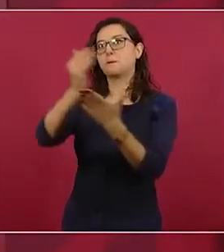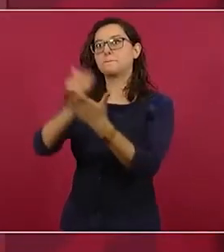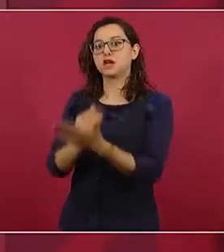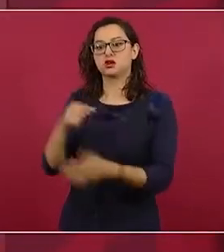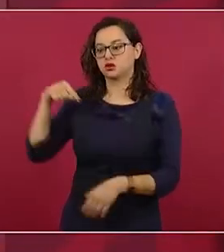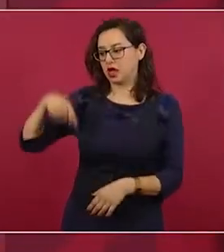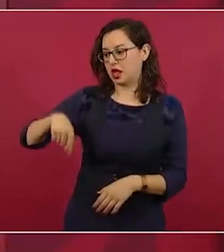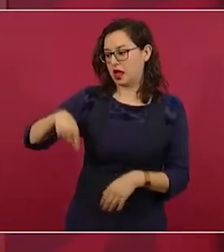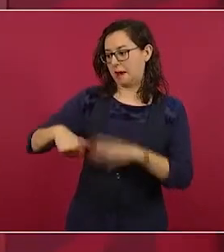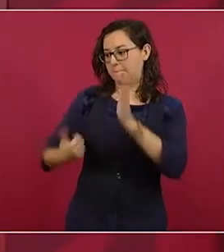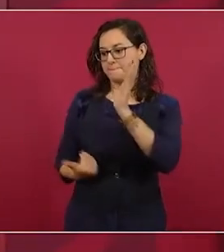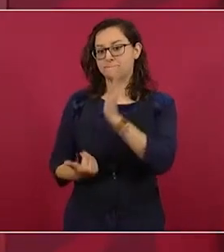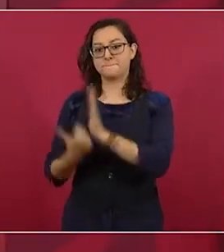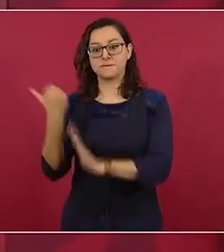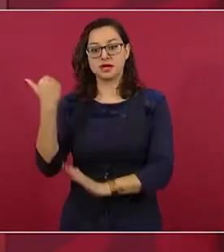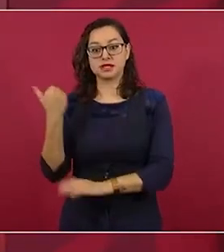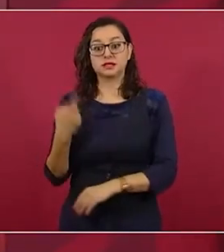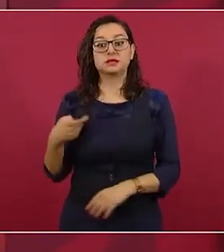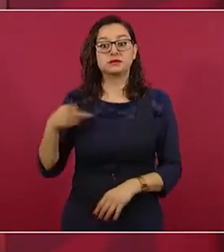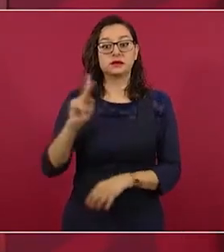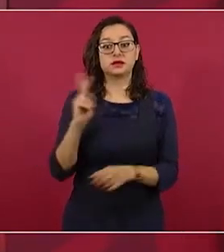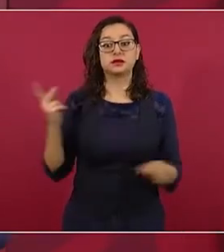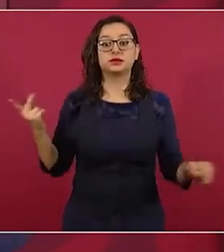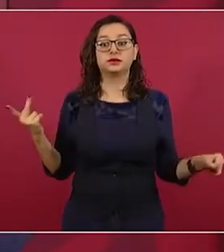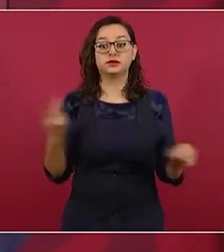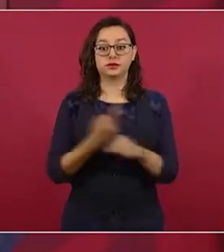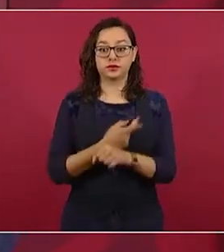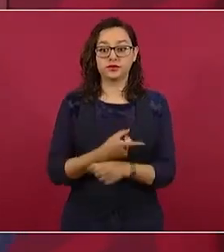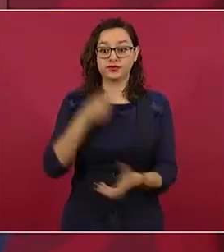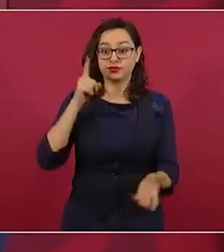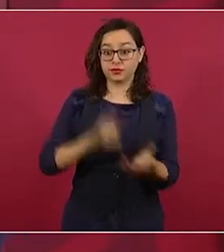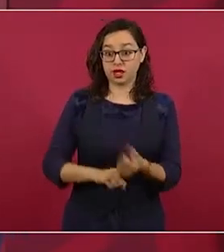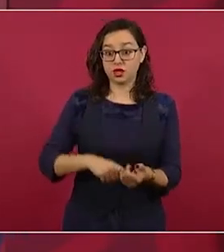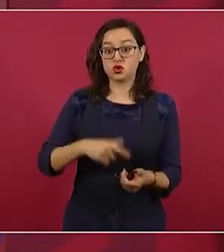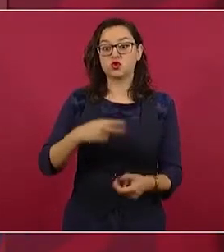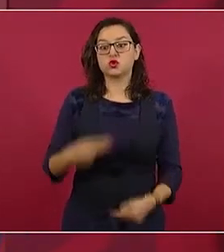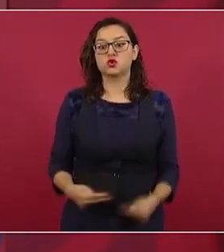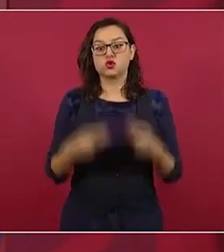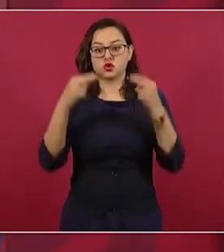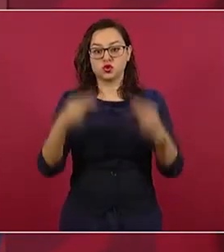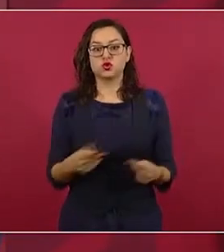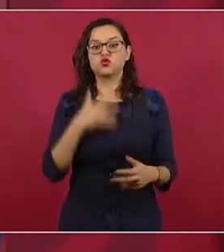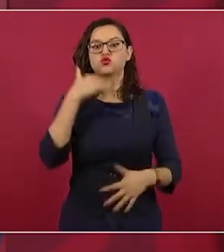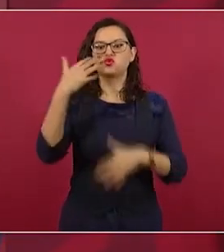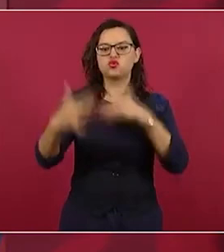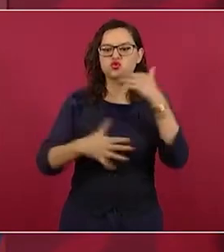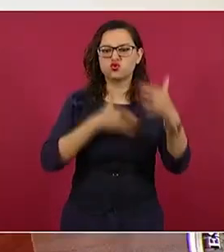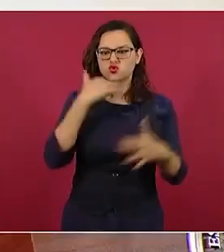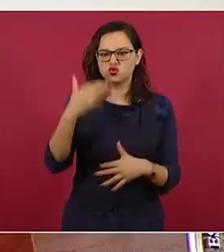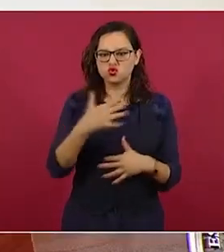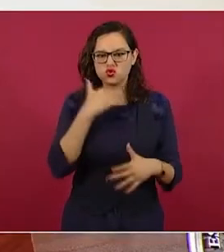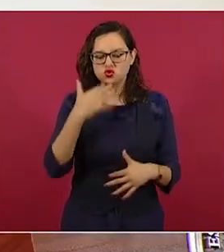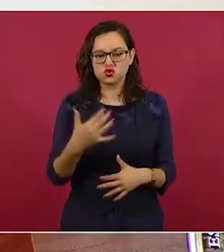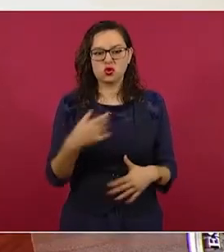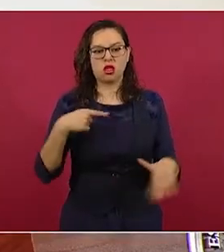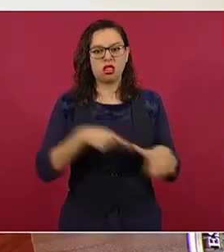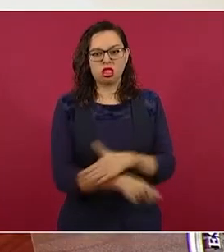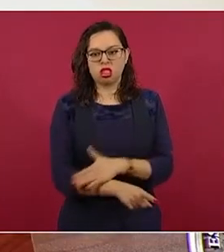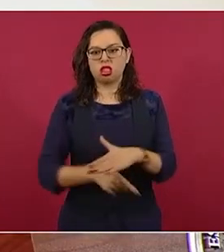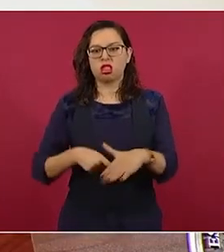en todo este negocio sucio hablaron mucho de las energías limpias.